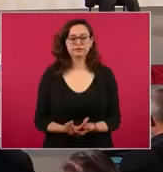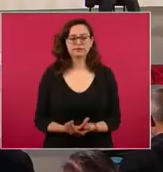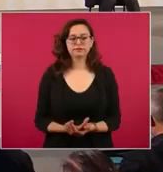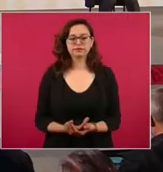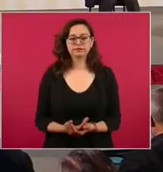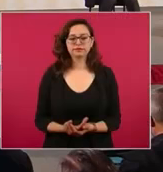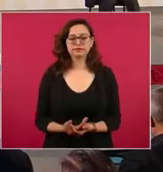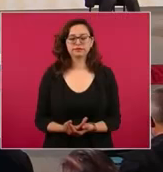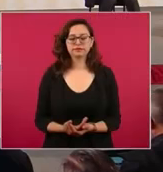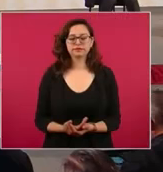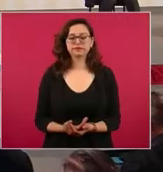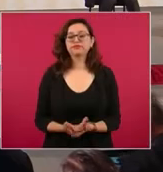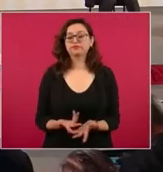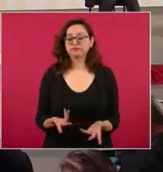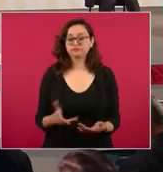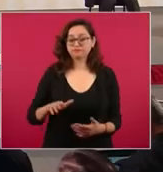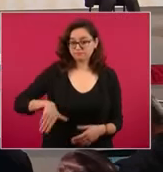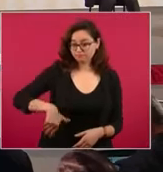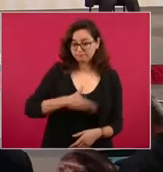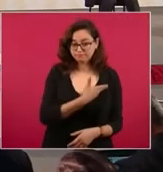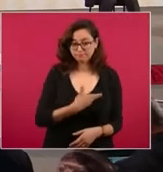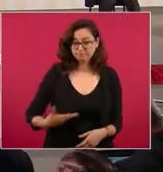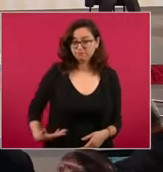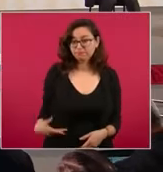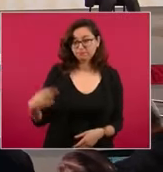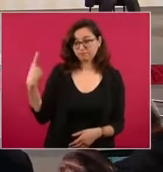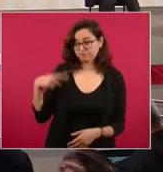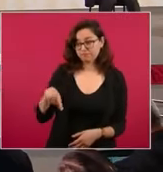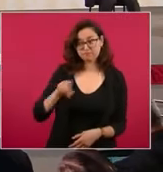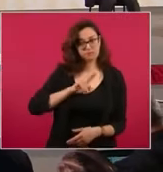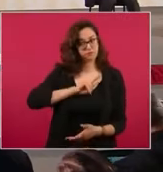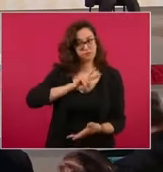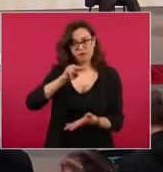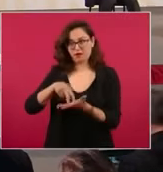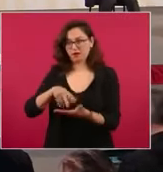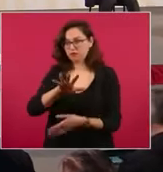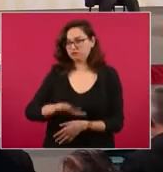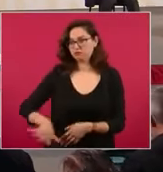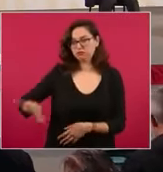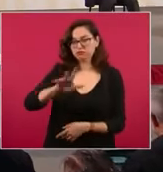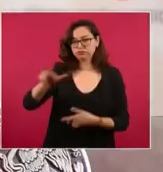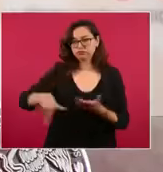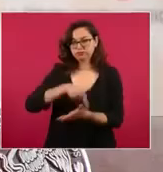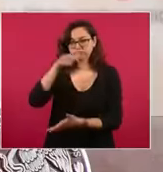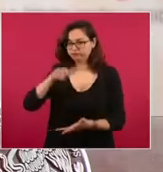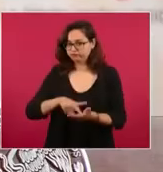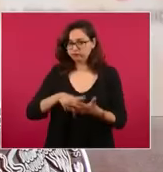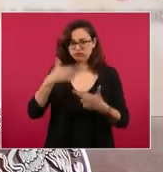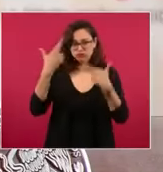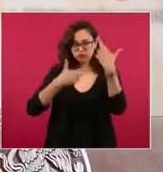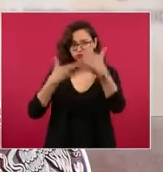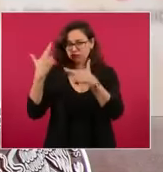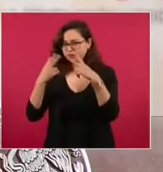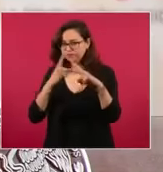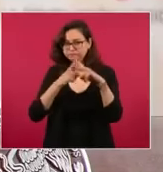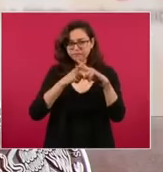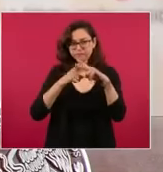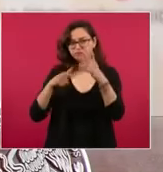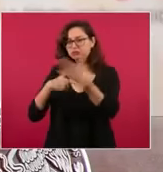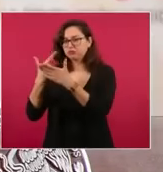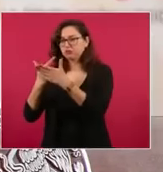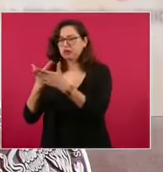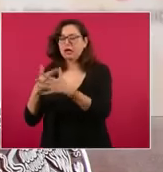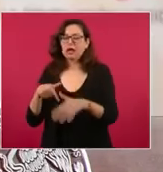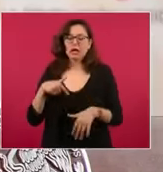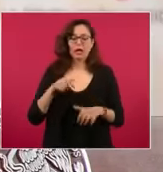Como nos lo indicó el presidente, son levantamientos de campo, son diagnósticos que se hacen en el lugar y no desde el